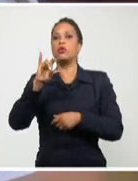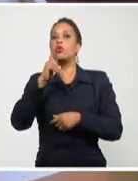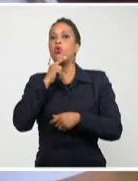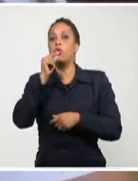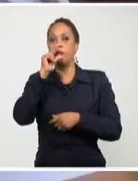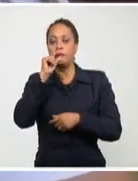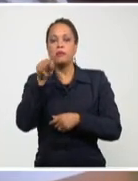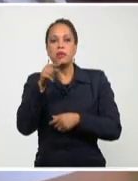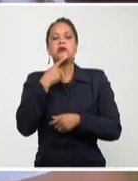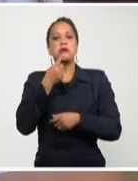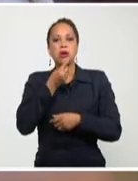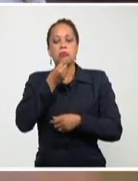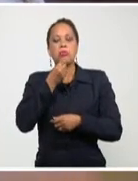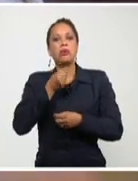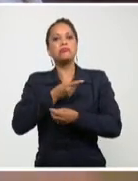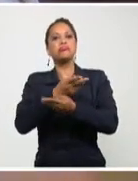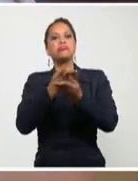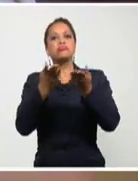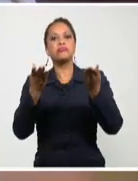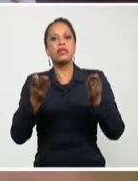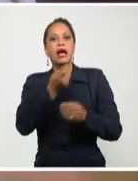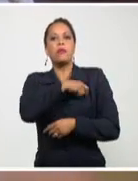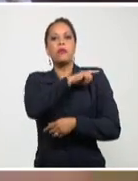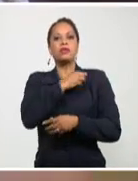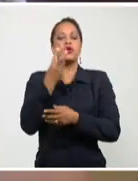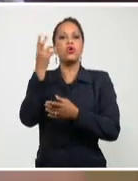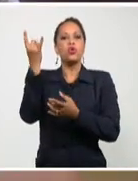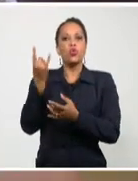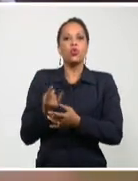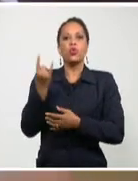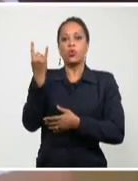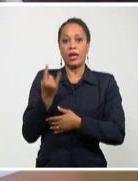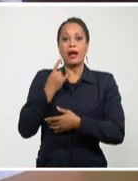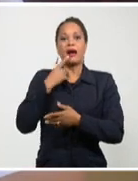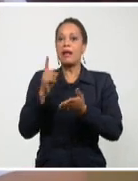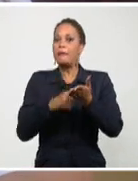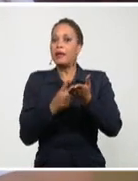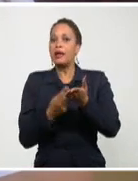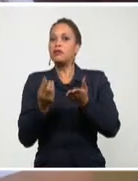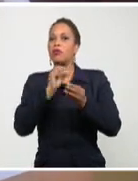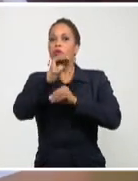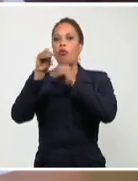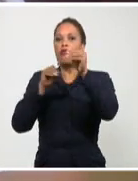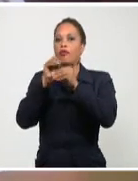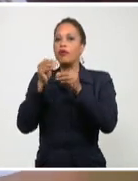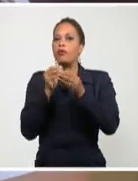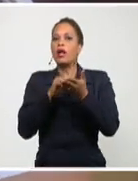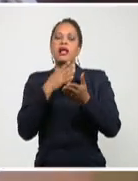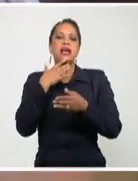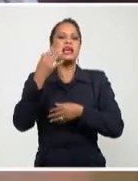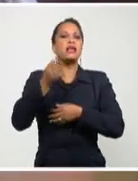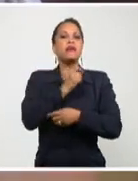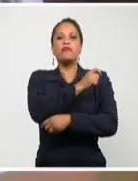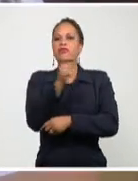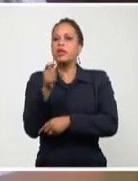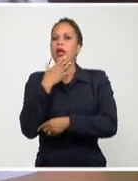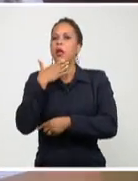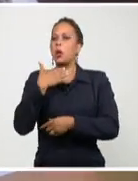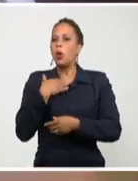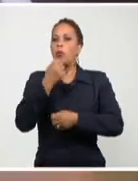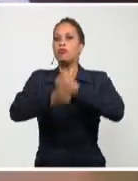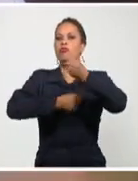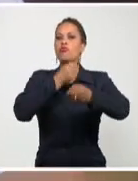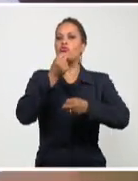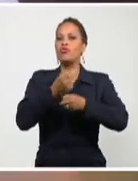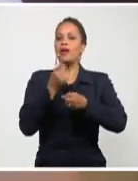los encargados de llegar a la población, de descargarle la aplicación, de instalarla, de configurarla, de enseñarle cómo activar su tarjeta de crédito. También les van a enseñar